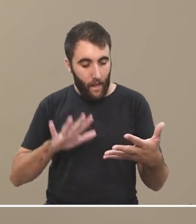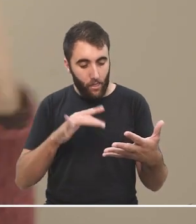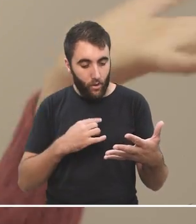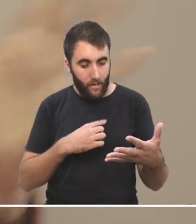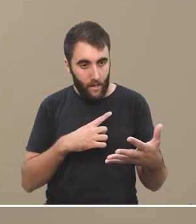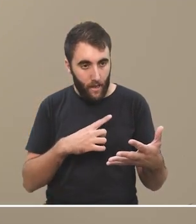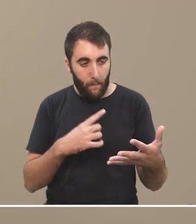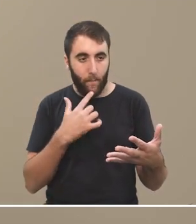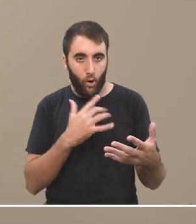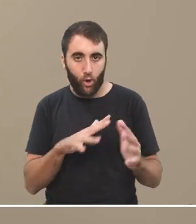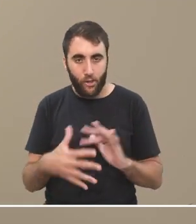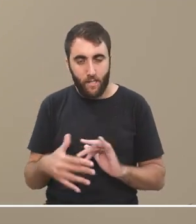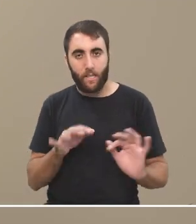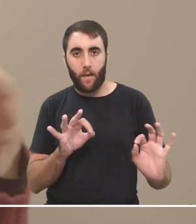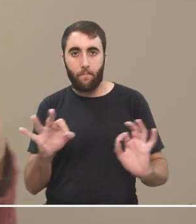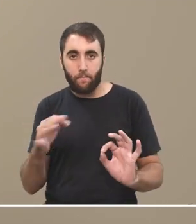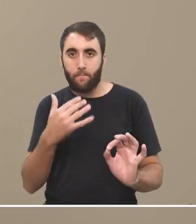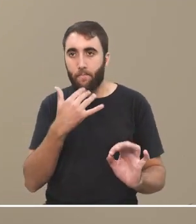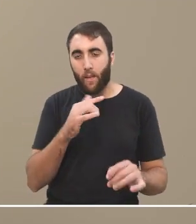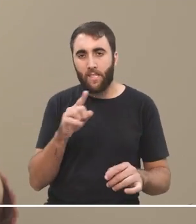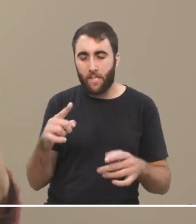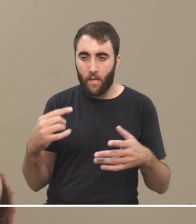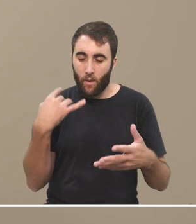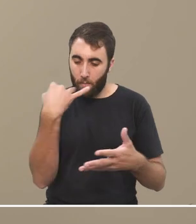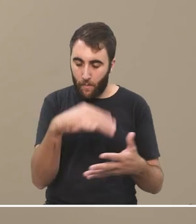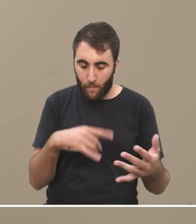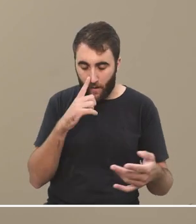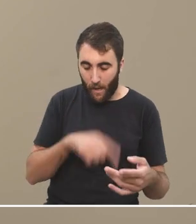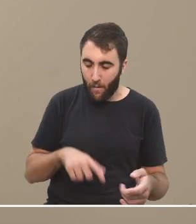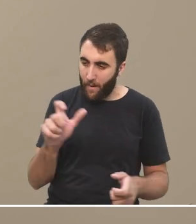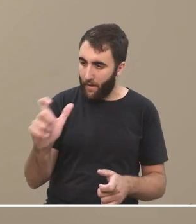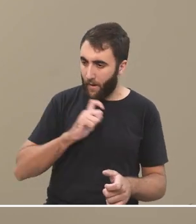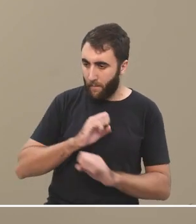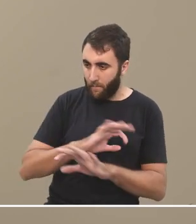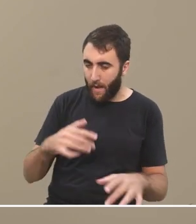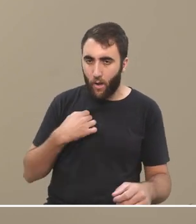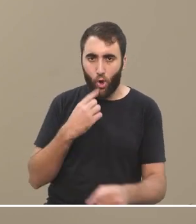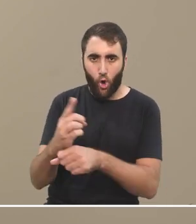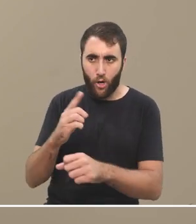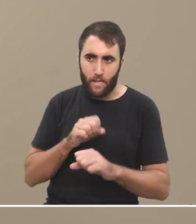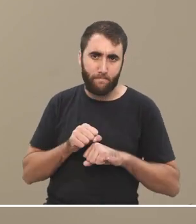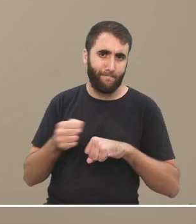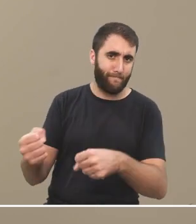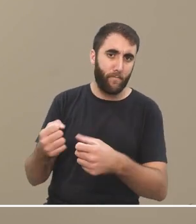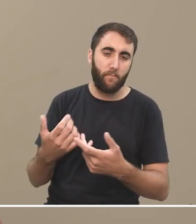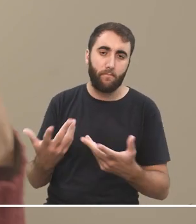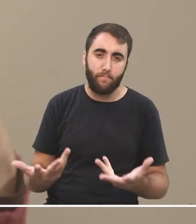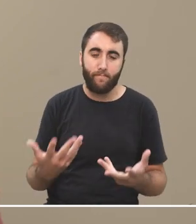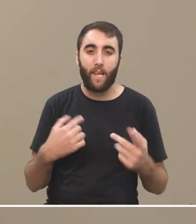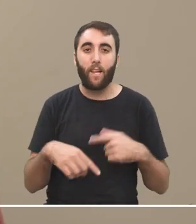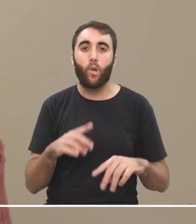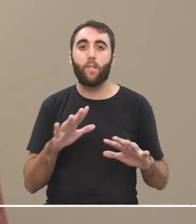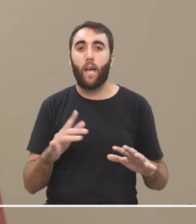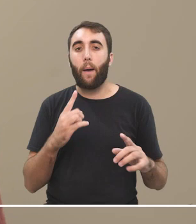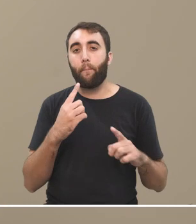del otro lado de la grieta entonces lo cancelamos mirar la palabra que usó mal entonces tratar de